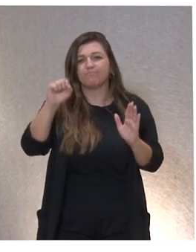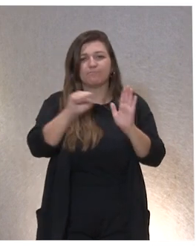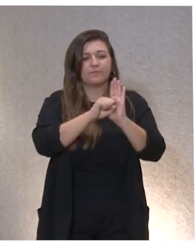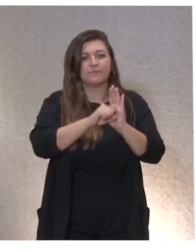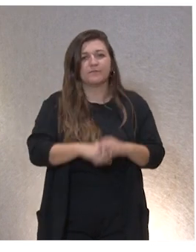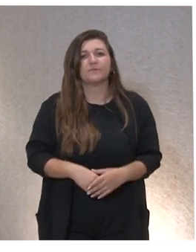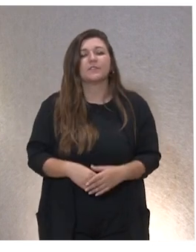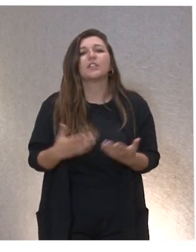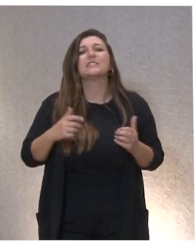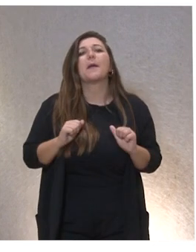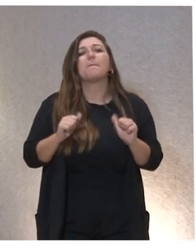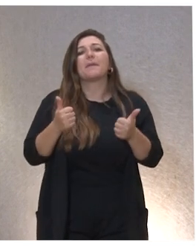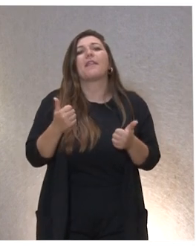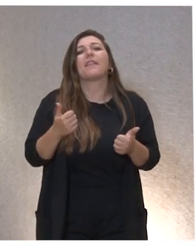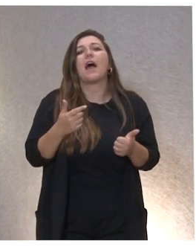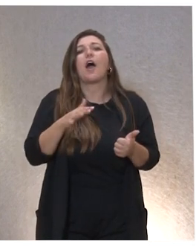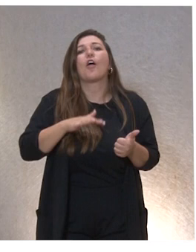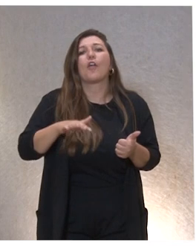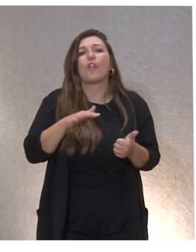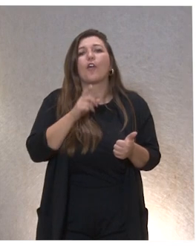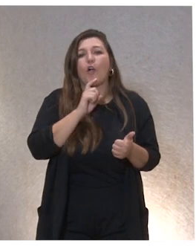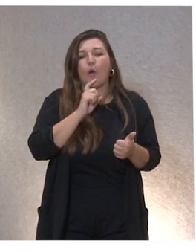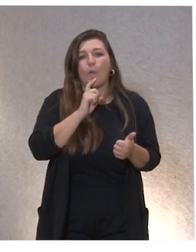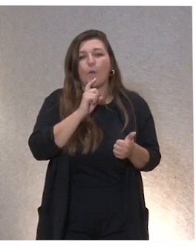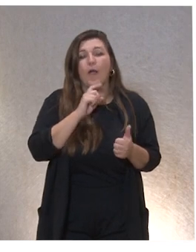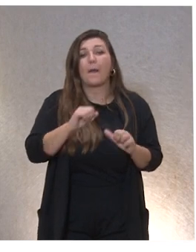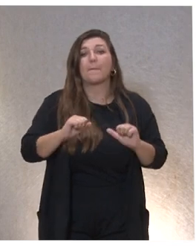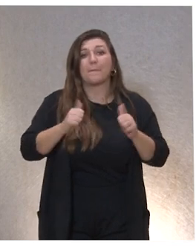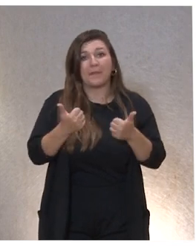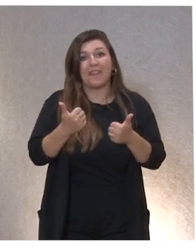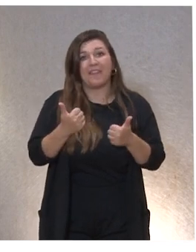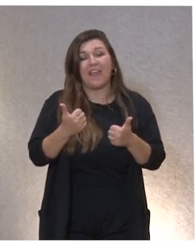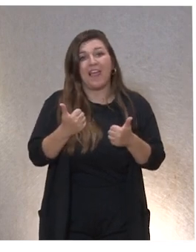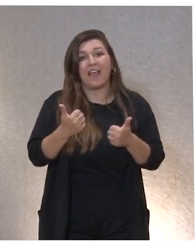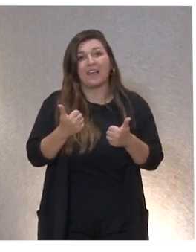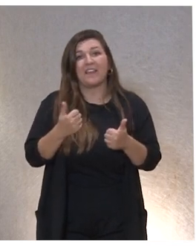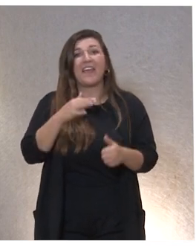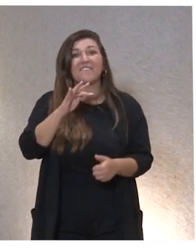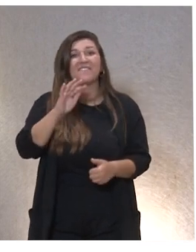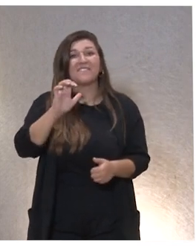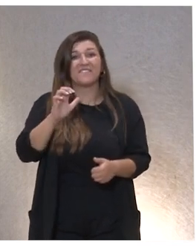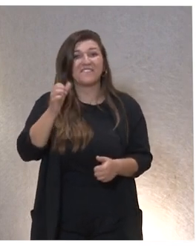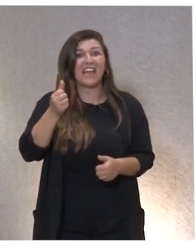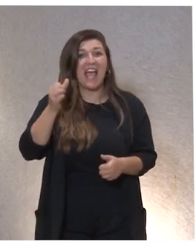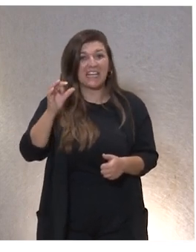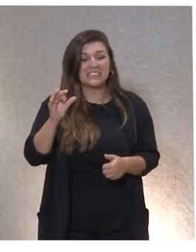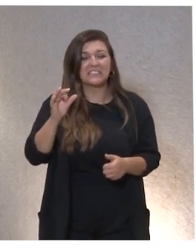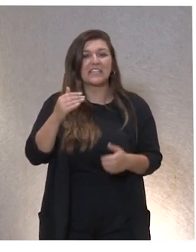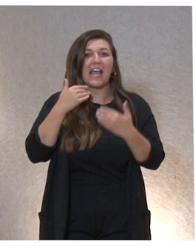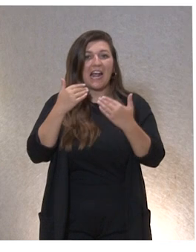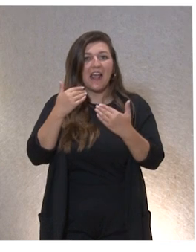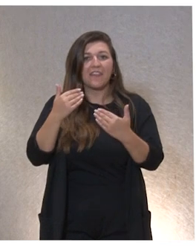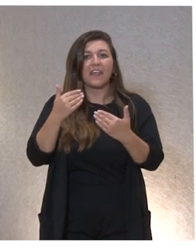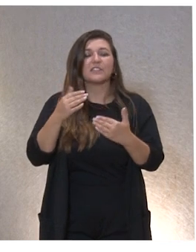¿Cómo empezamos? ¿De dónde partimos? Pues empezamos, tenemos mucho que agradecer a Plena, FEAPS en aquel momento, porque, junto